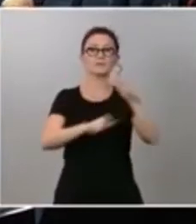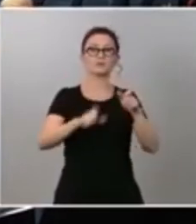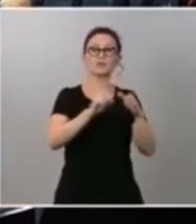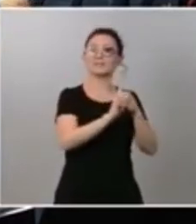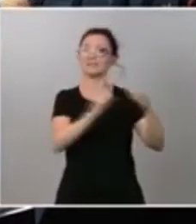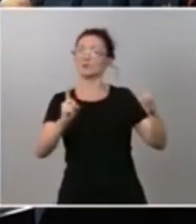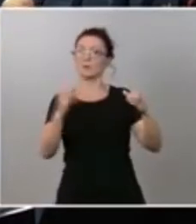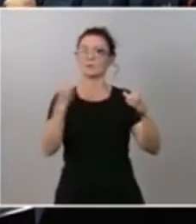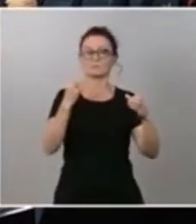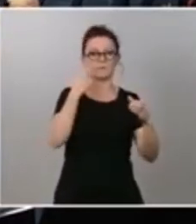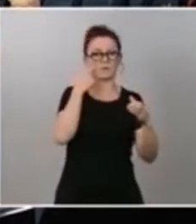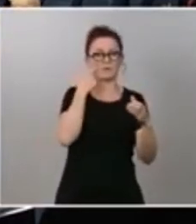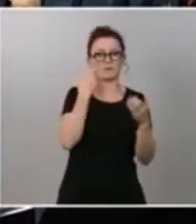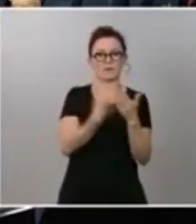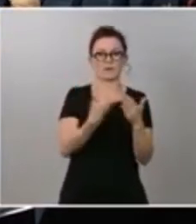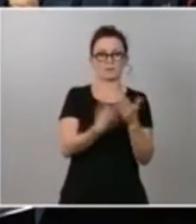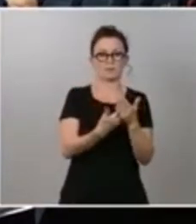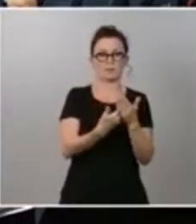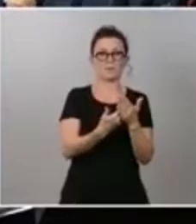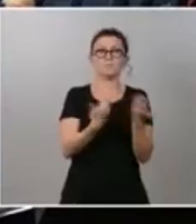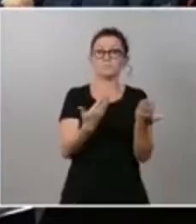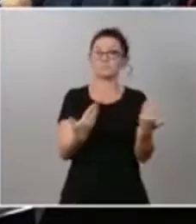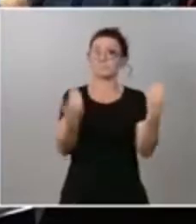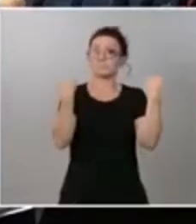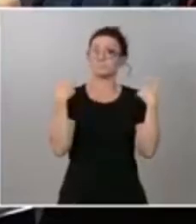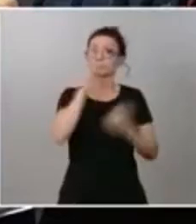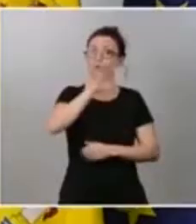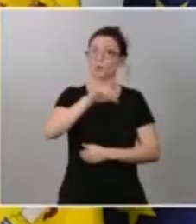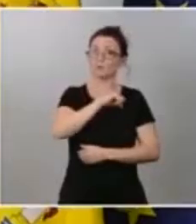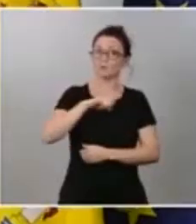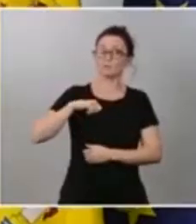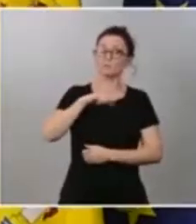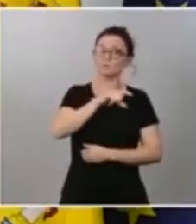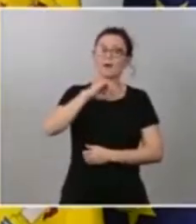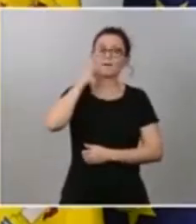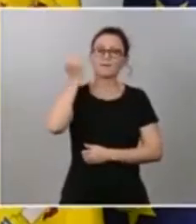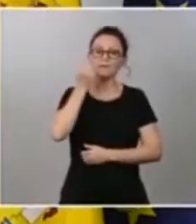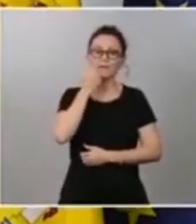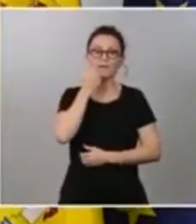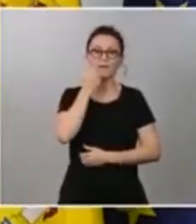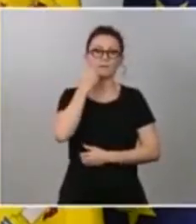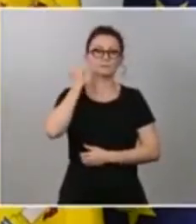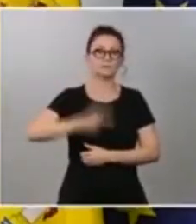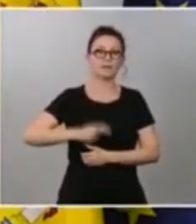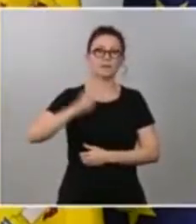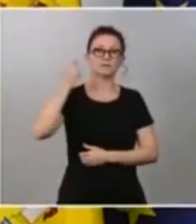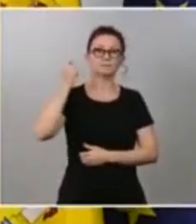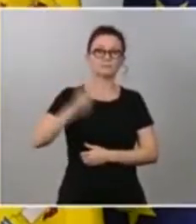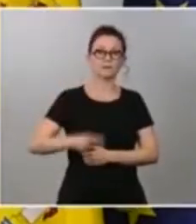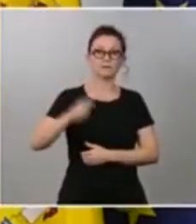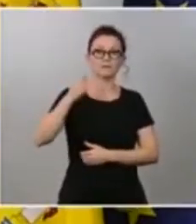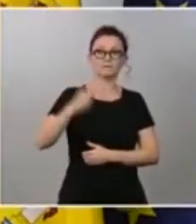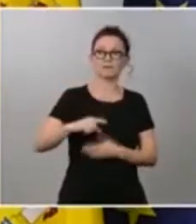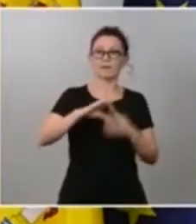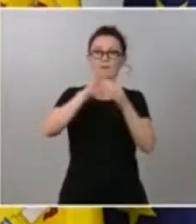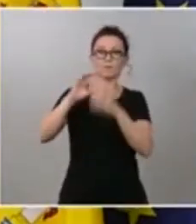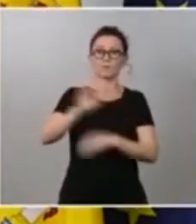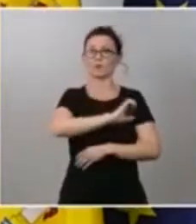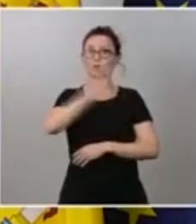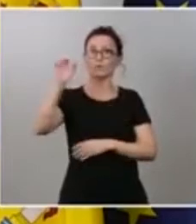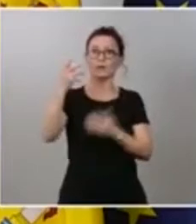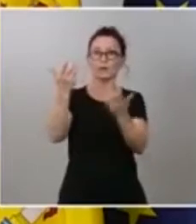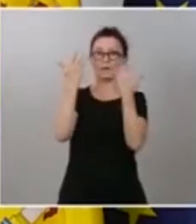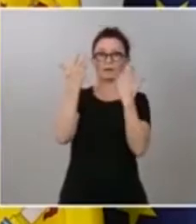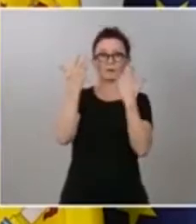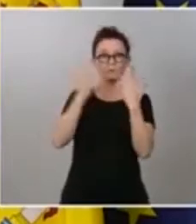comunidades autónomas era una de las quejas que sistemáticamente ponía negro sobre el banco la Unión Europea en sus recomendaciones a la Unión a